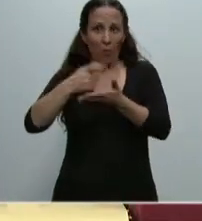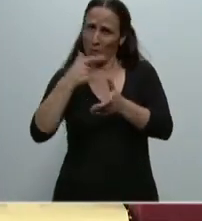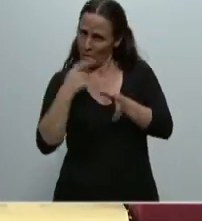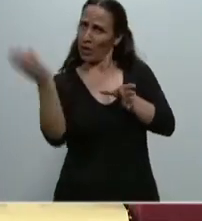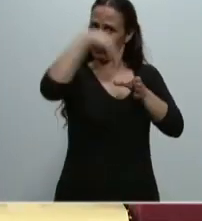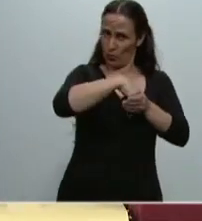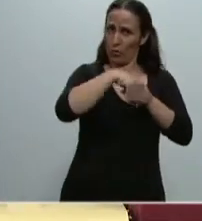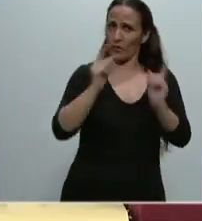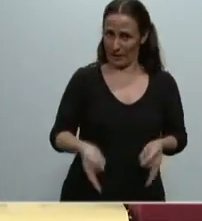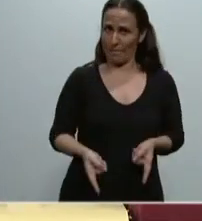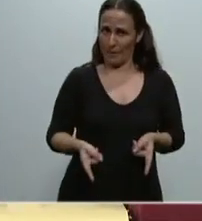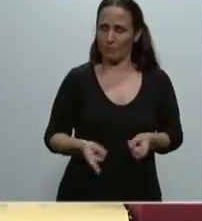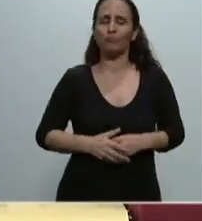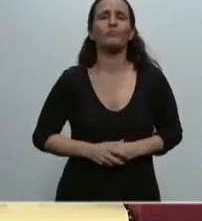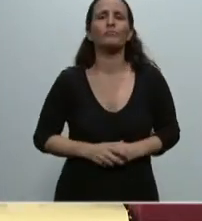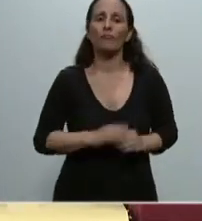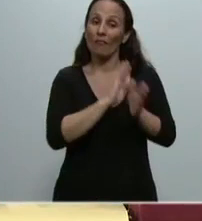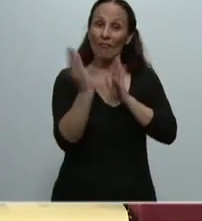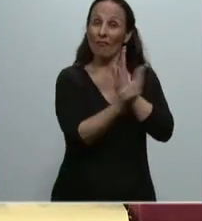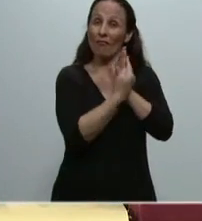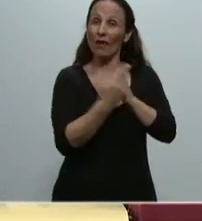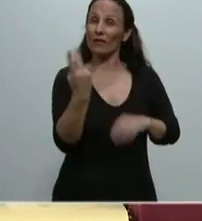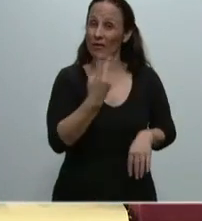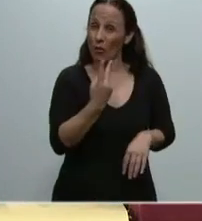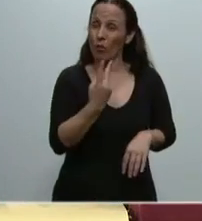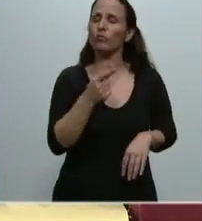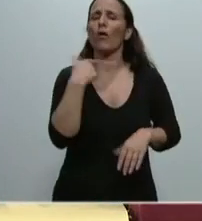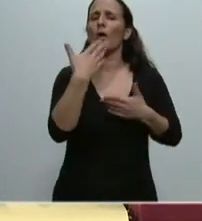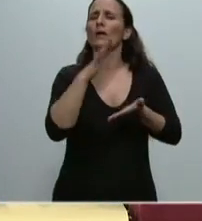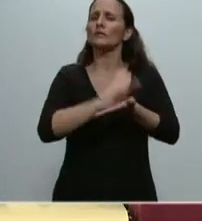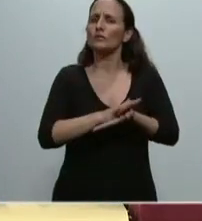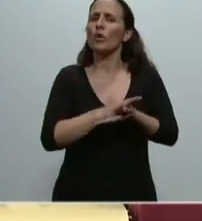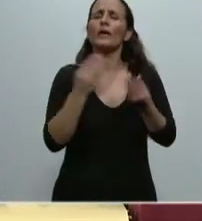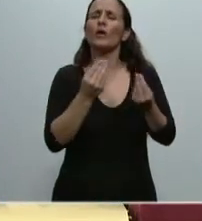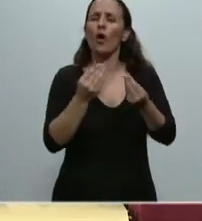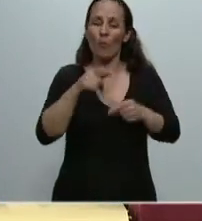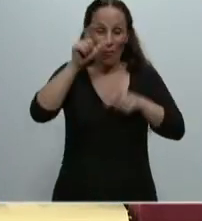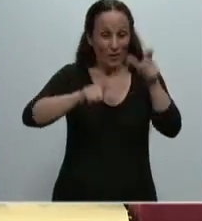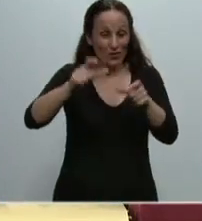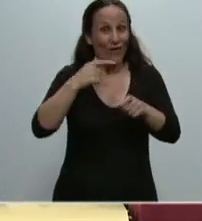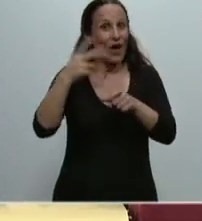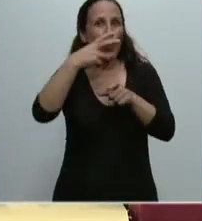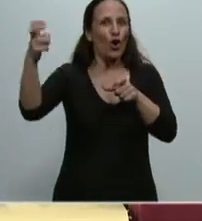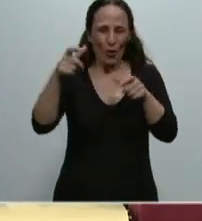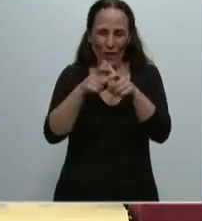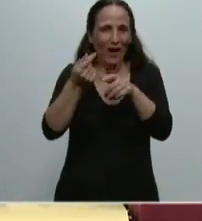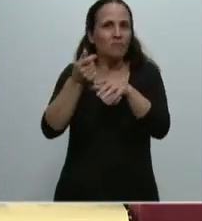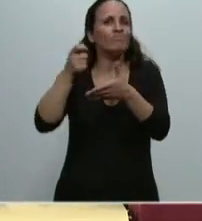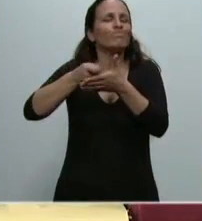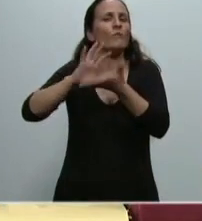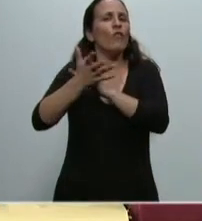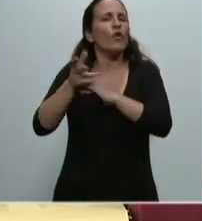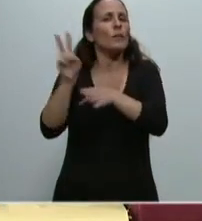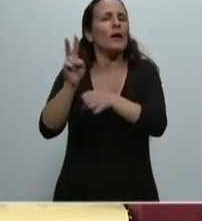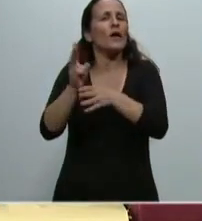El capítulo 2. Habla del mecanismo para salvaguardar el cobro de los tenedores que adhirieron a